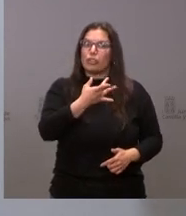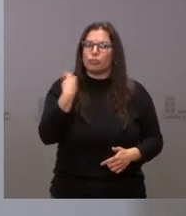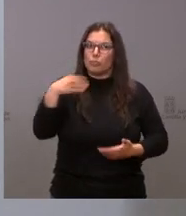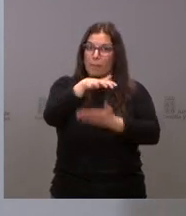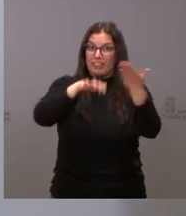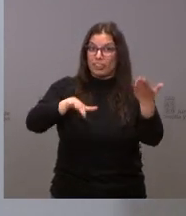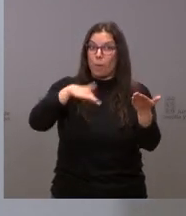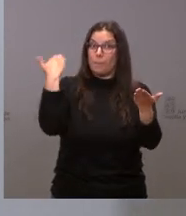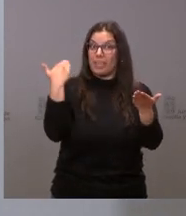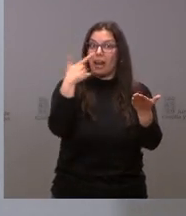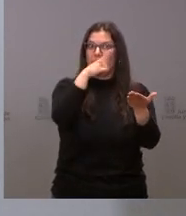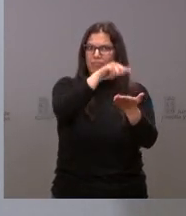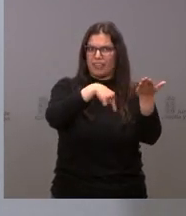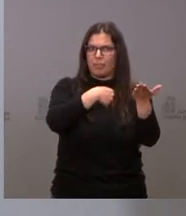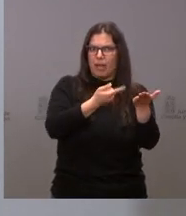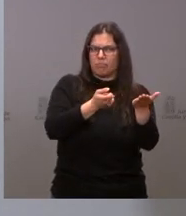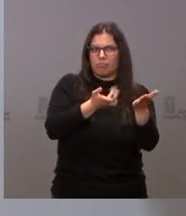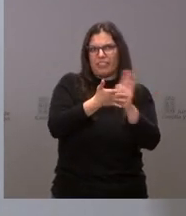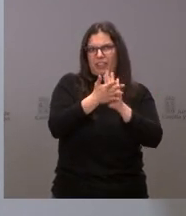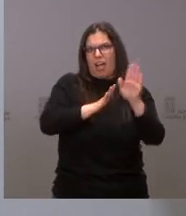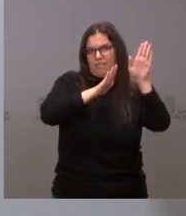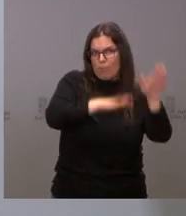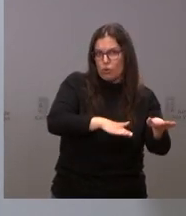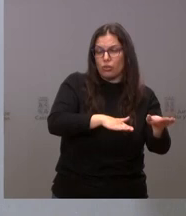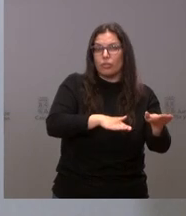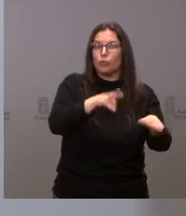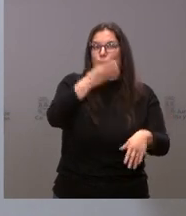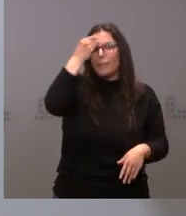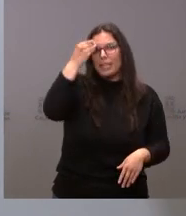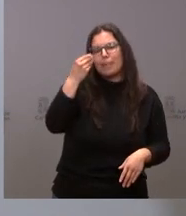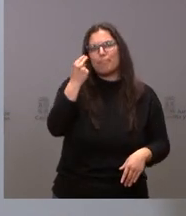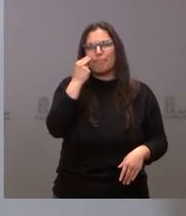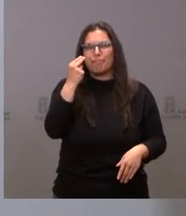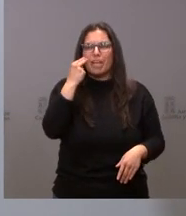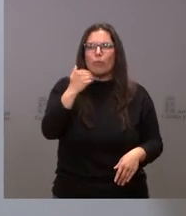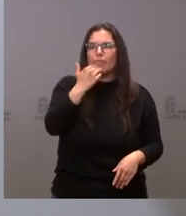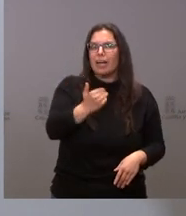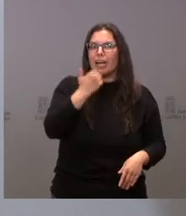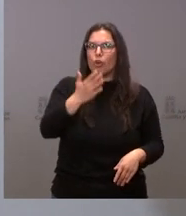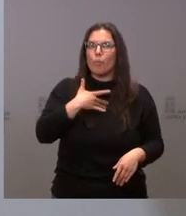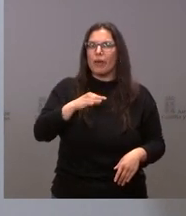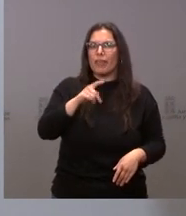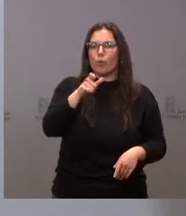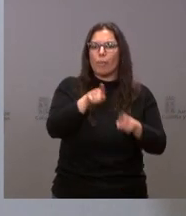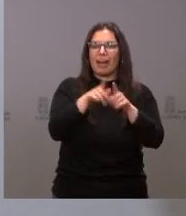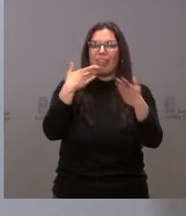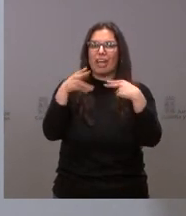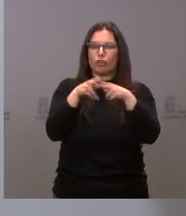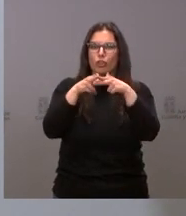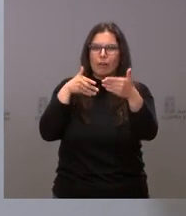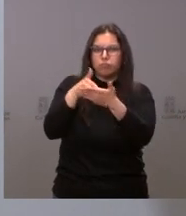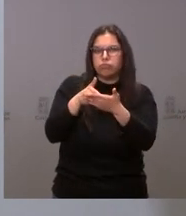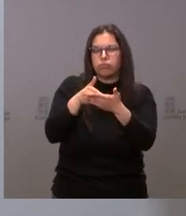que en esos términos se pronuncian. Teme que esto pueda ser una nueva piedra en el camino del diálogo social.